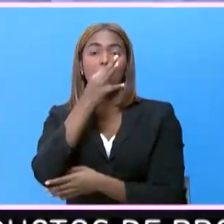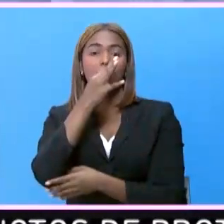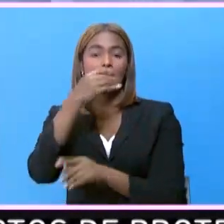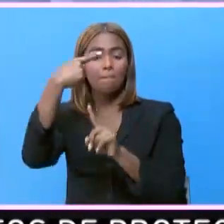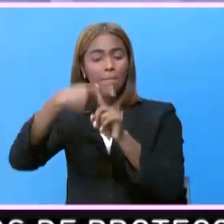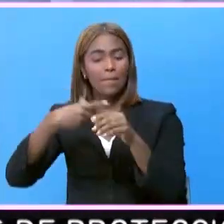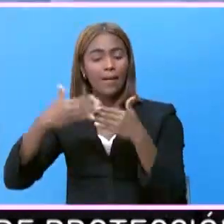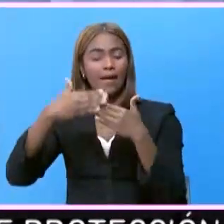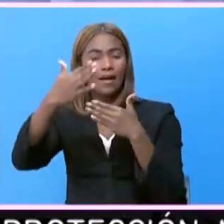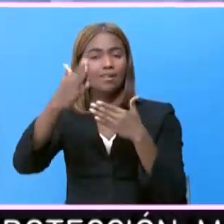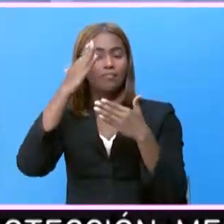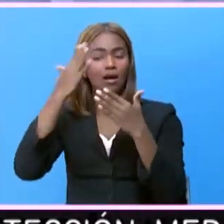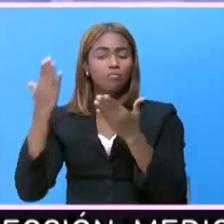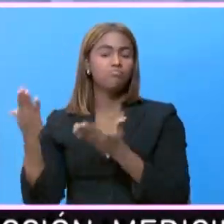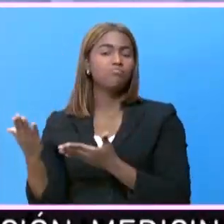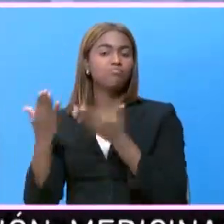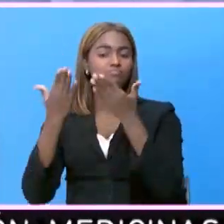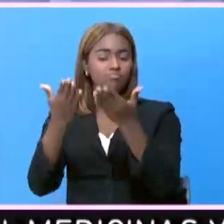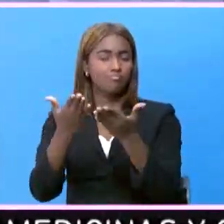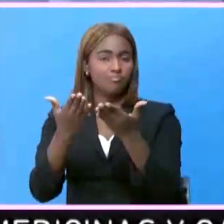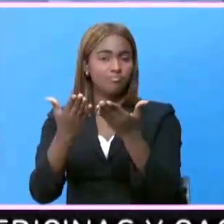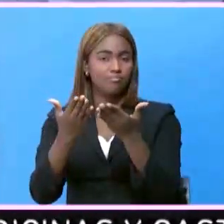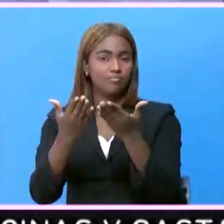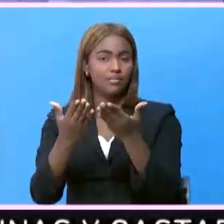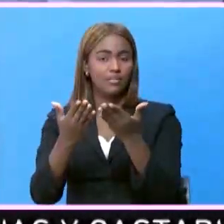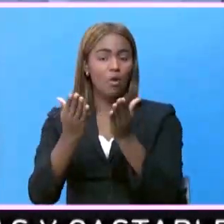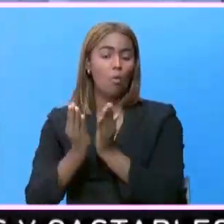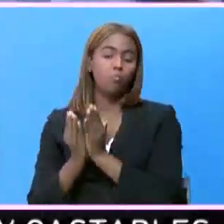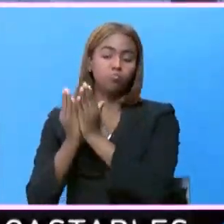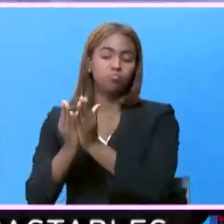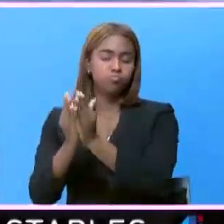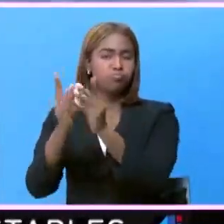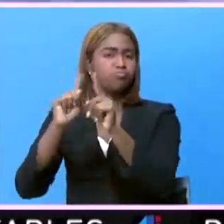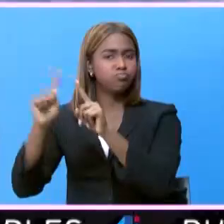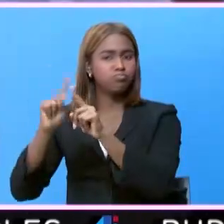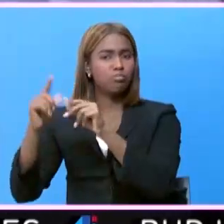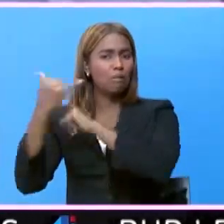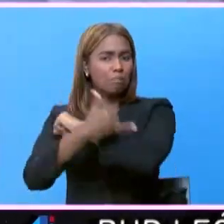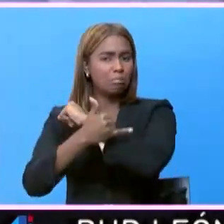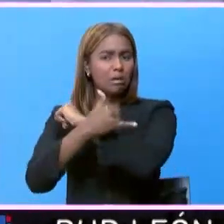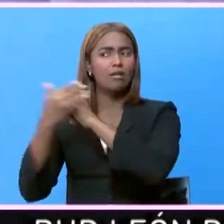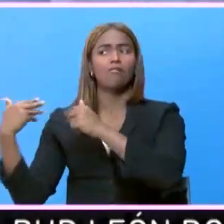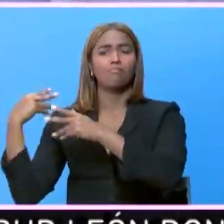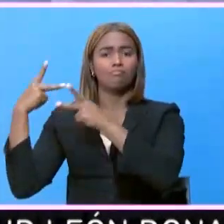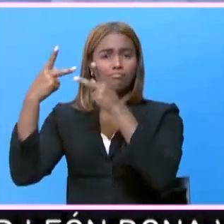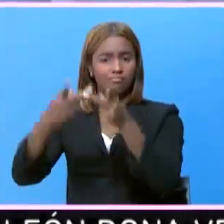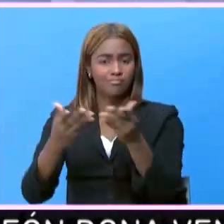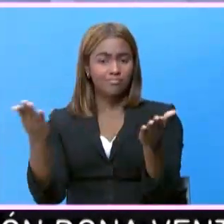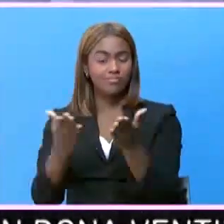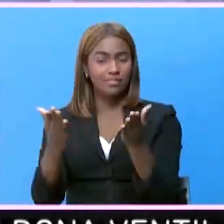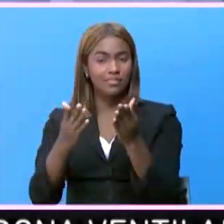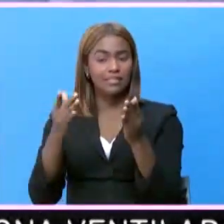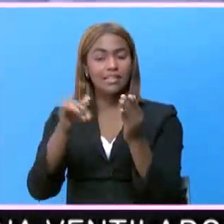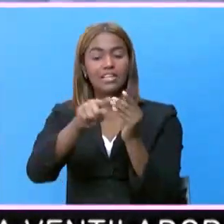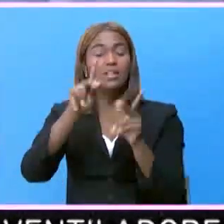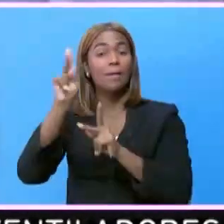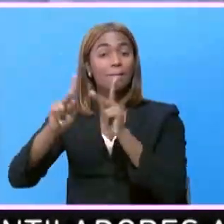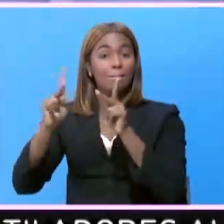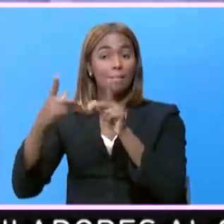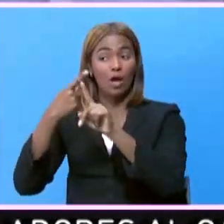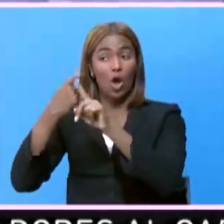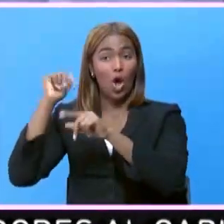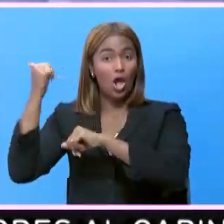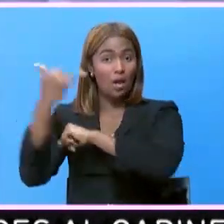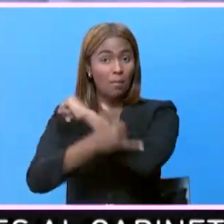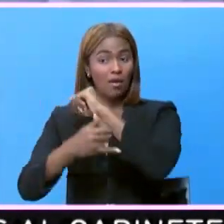meses van a llegar cruceros a este puerto y esos turistas van a